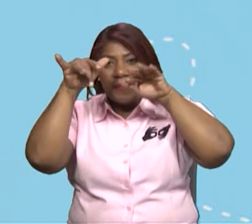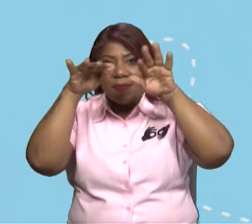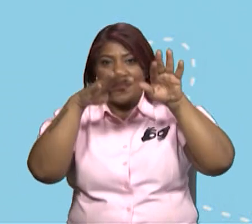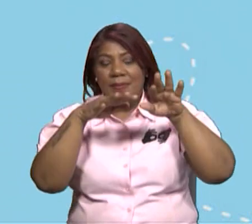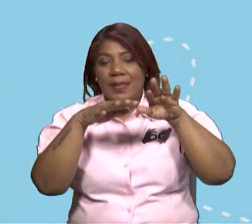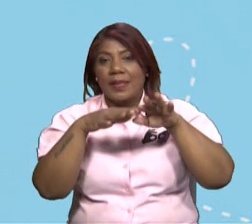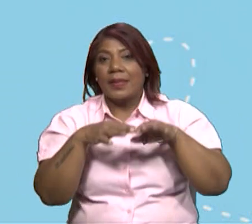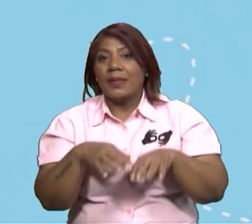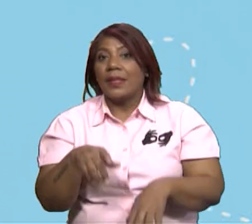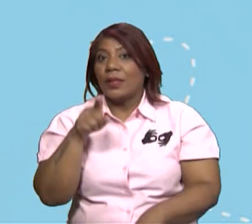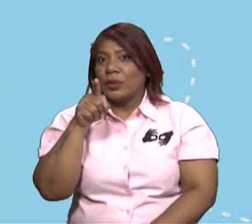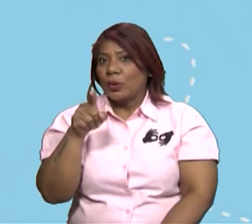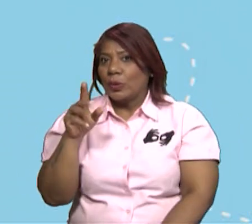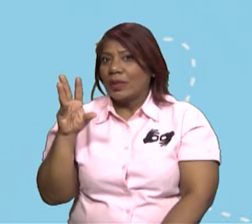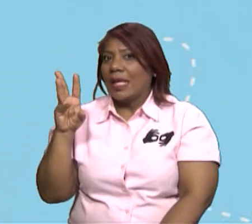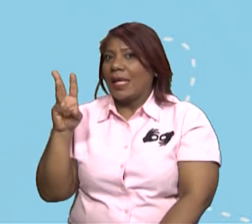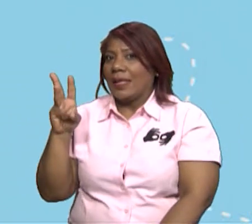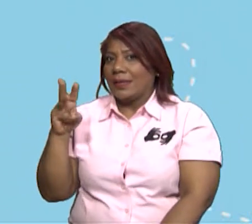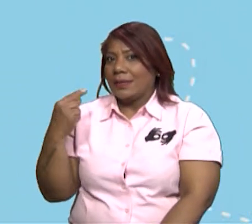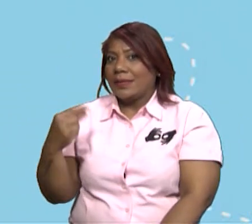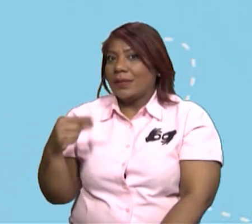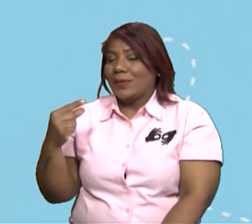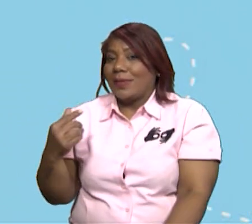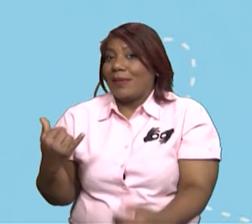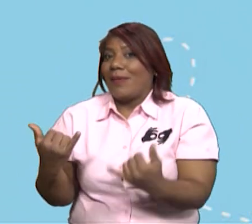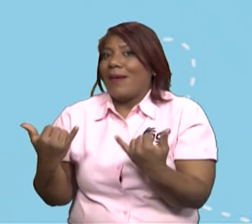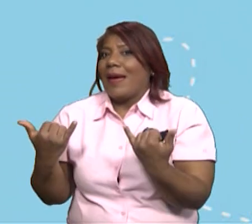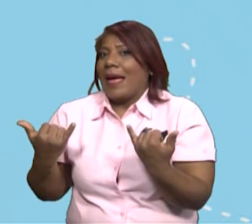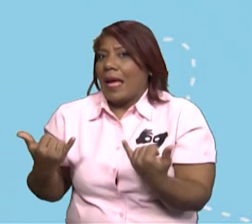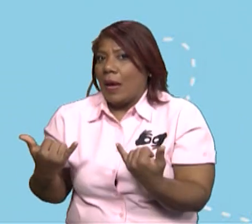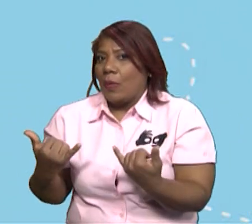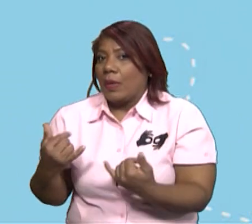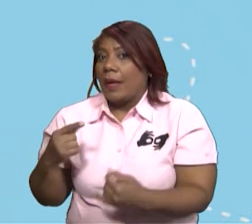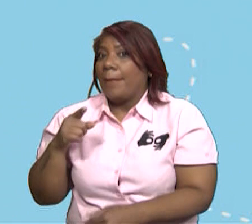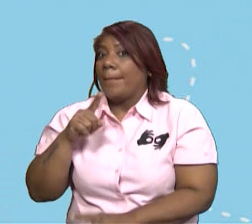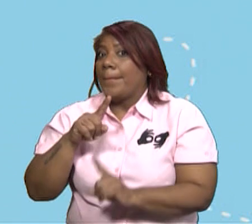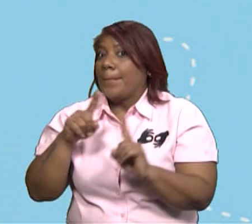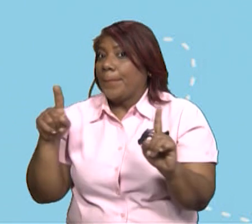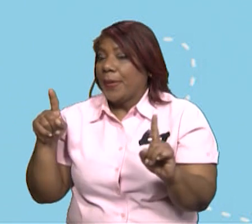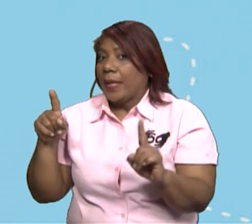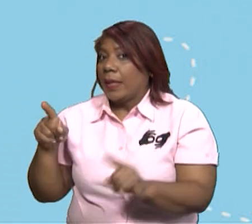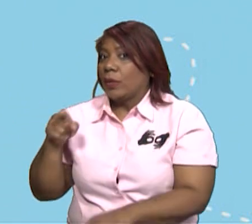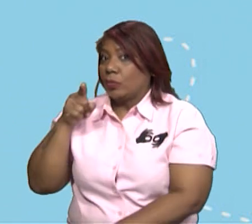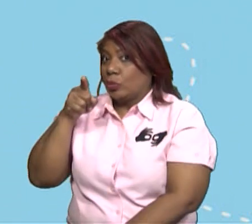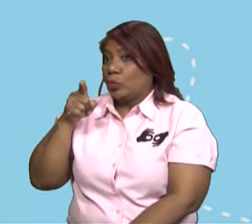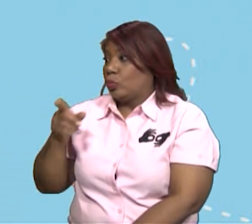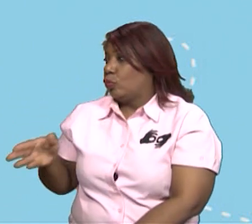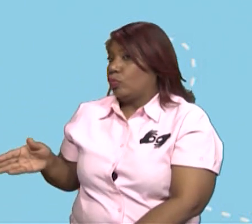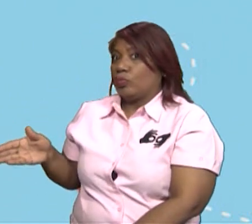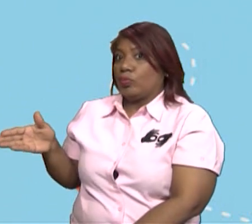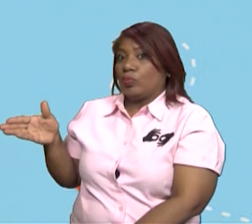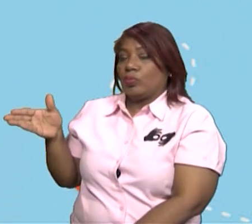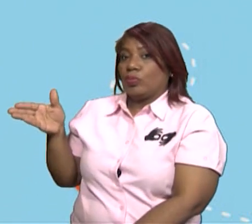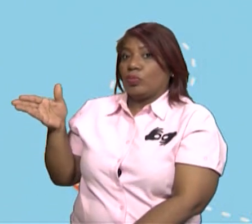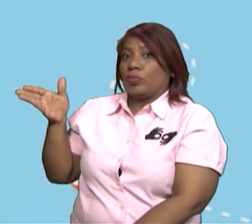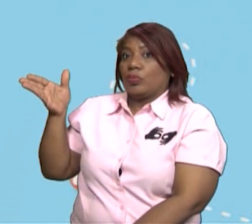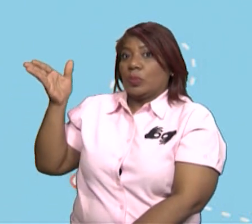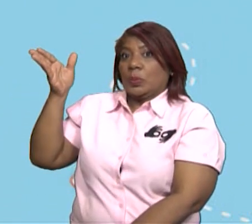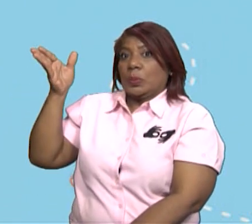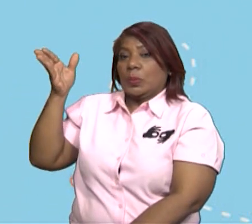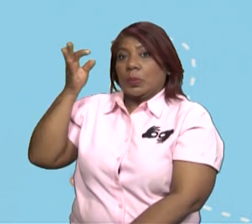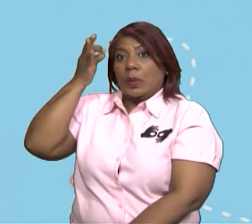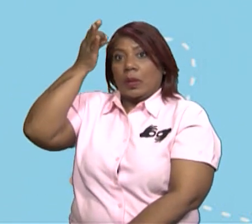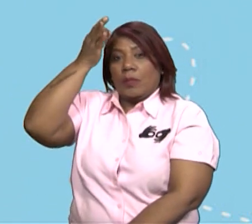Algún día llegarás a ser un ingeniero, no sé. Puede ser, pero